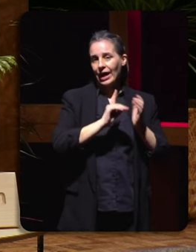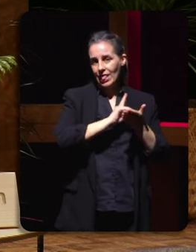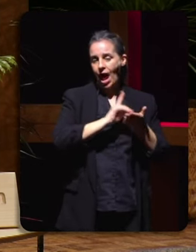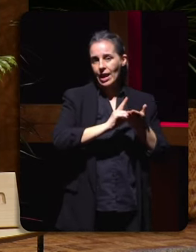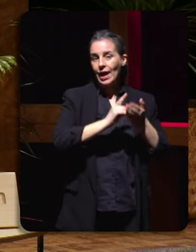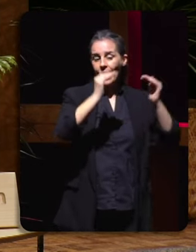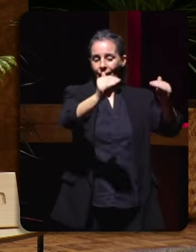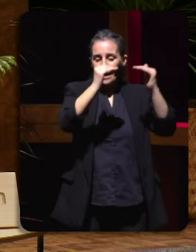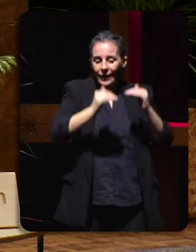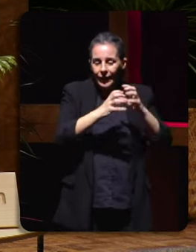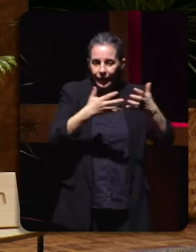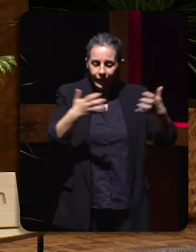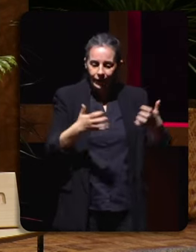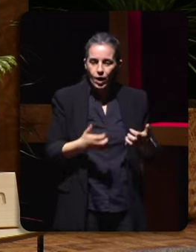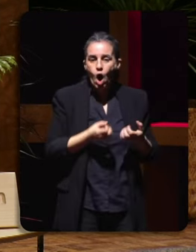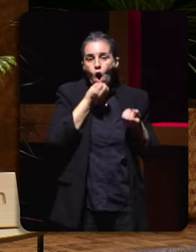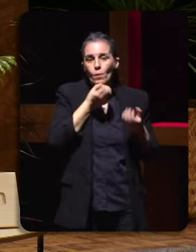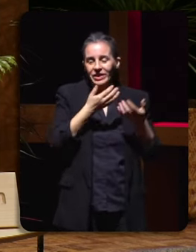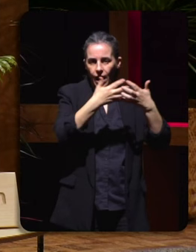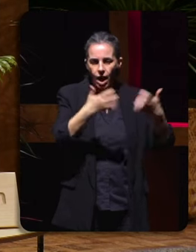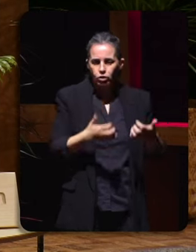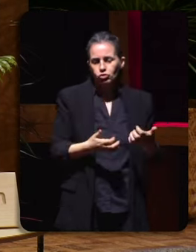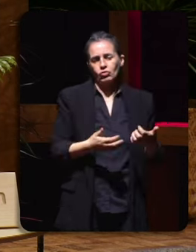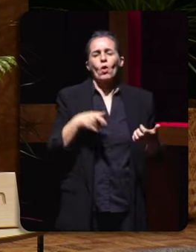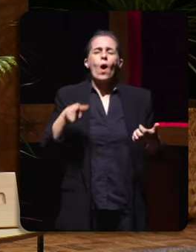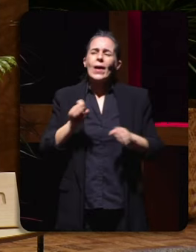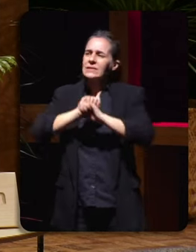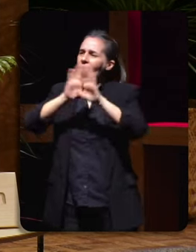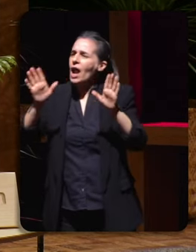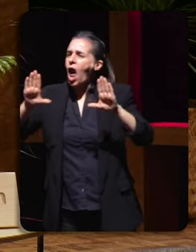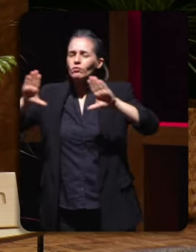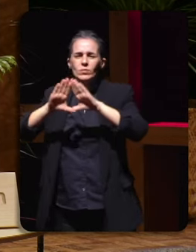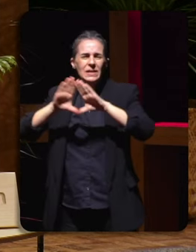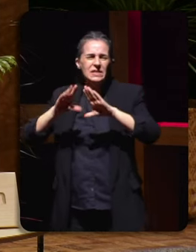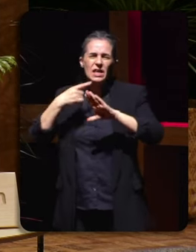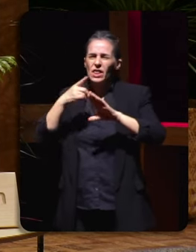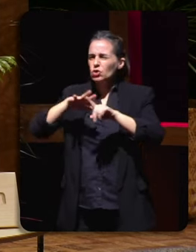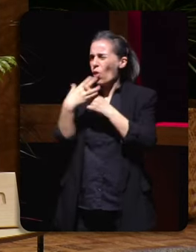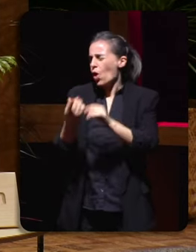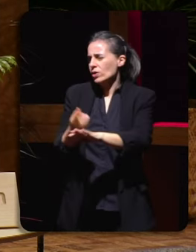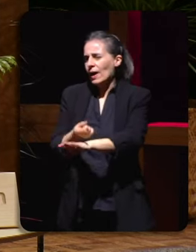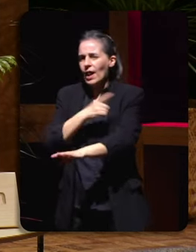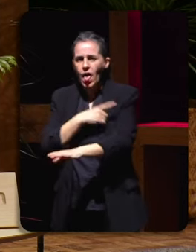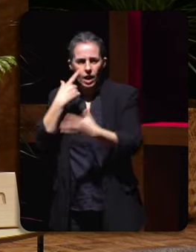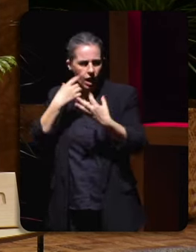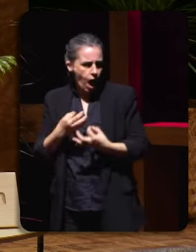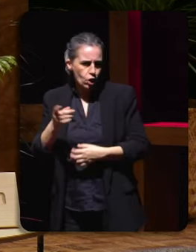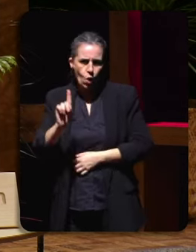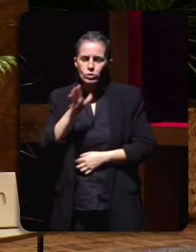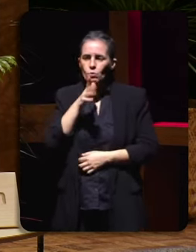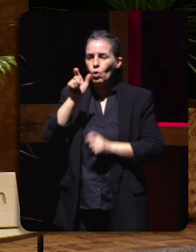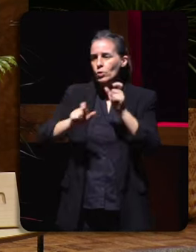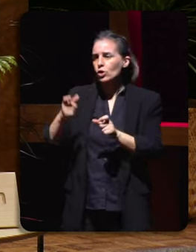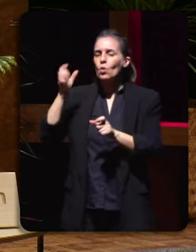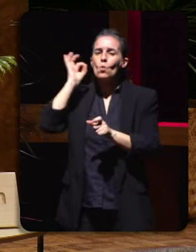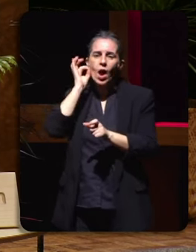e está claro que as feministas están exagerando unha situación que non é real porque as mulleres novas poden chegar